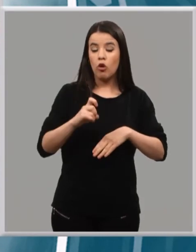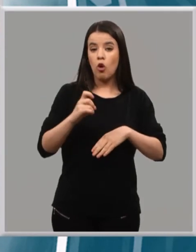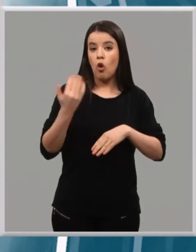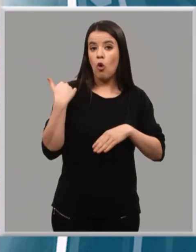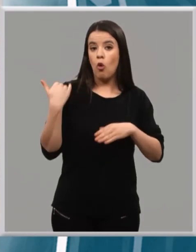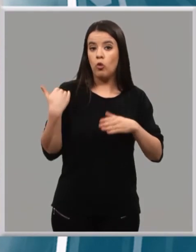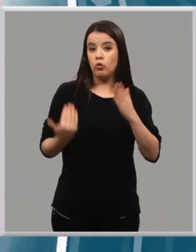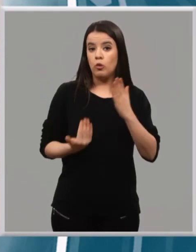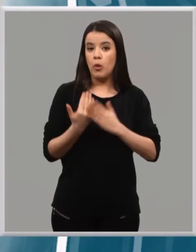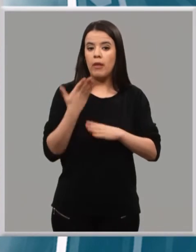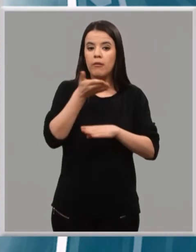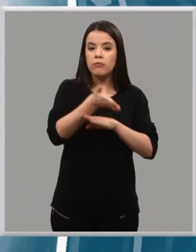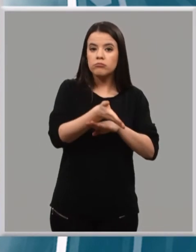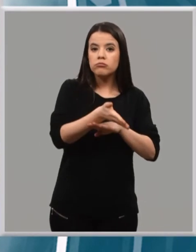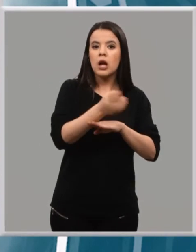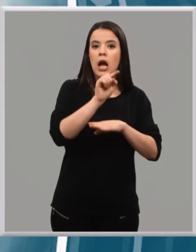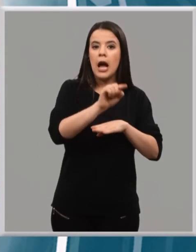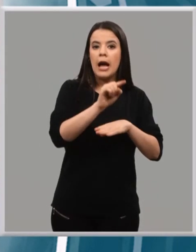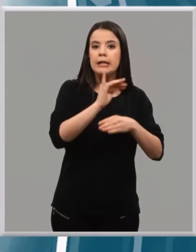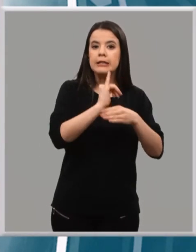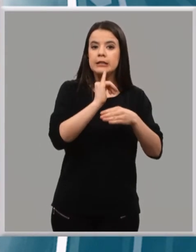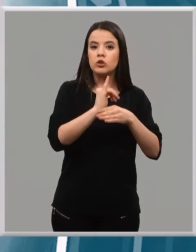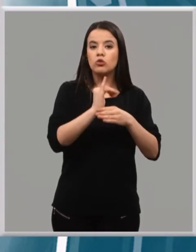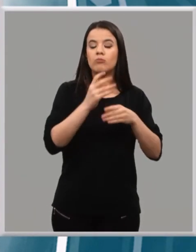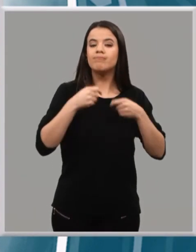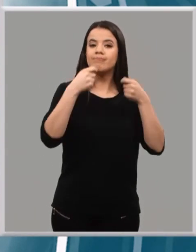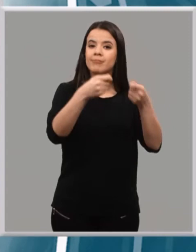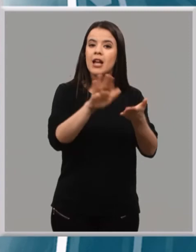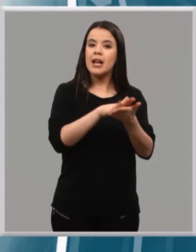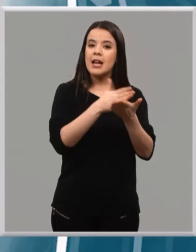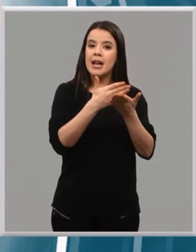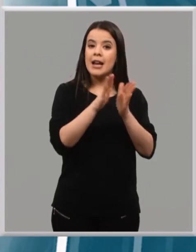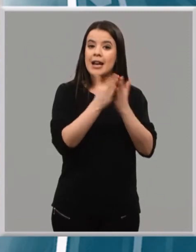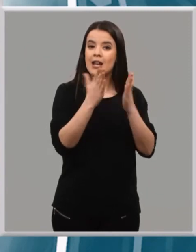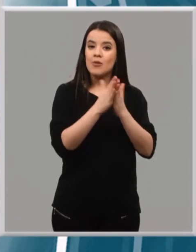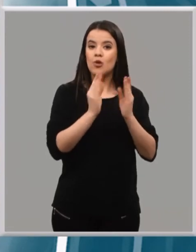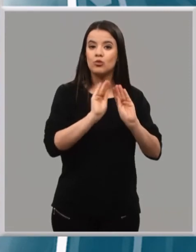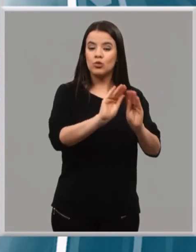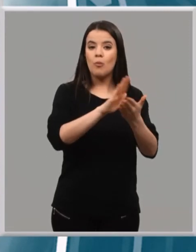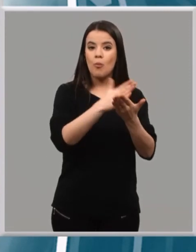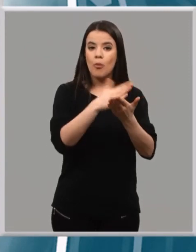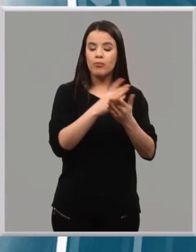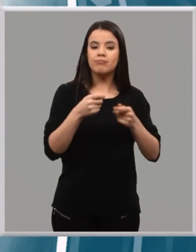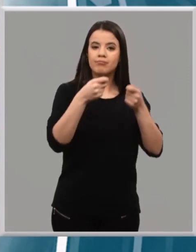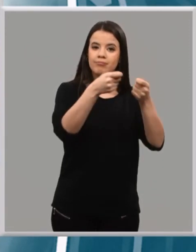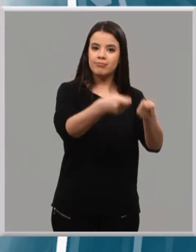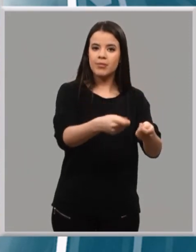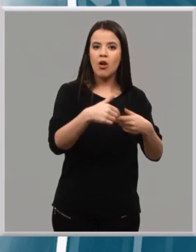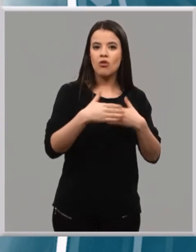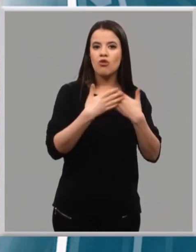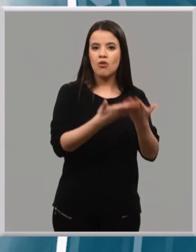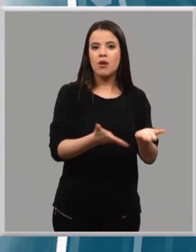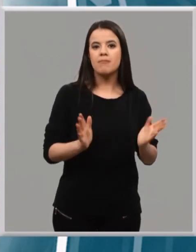el centro fue para donar uno de sus libros de poemas, ha confiado en la pronta resolución de un caso que nadie se explica.